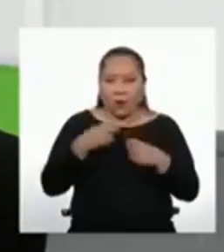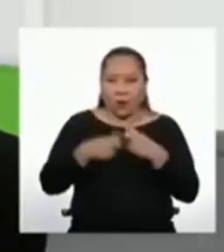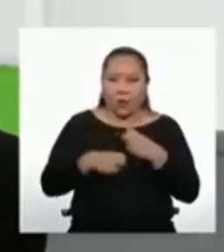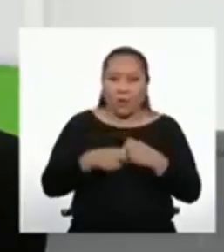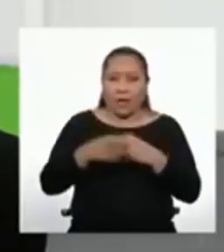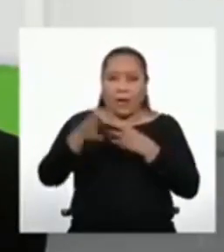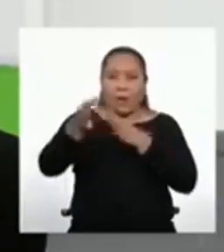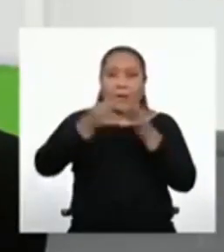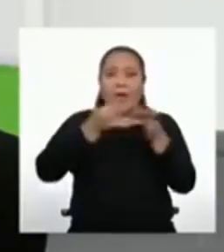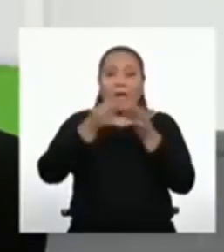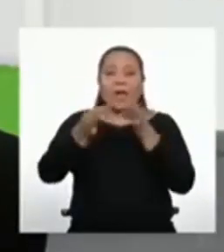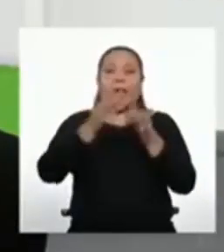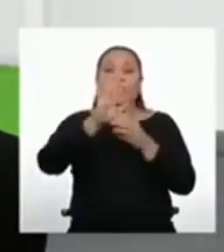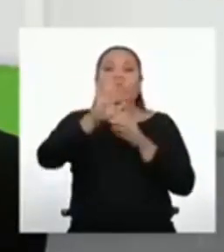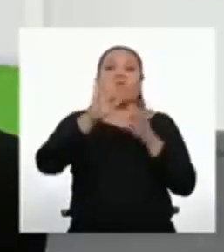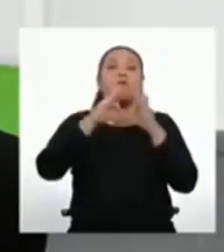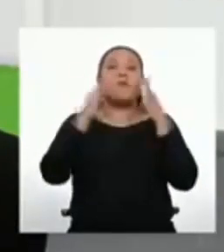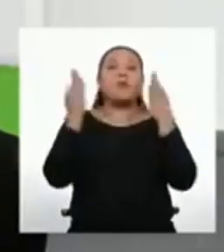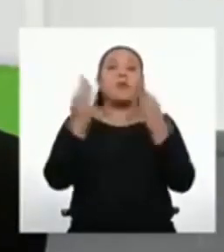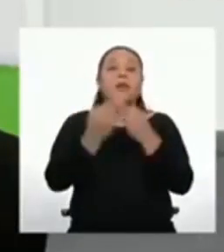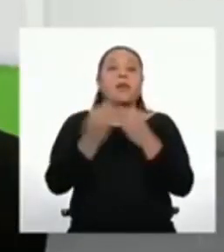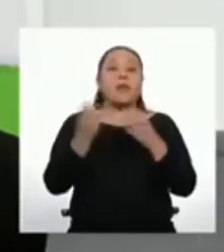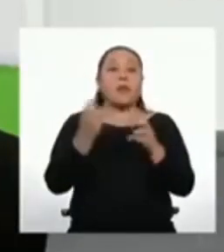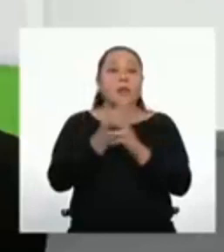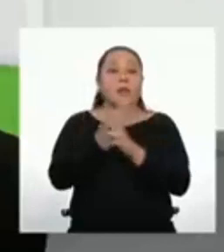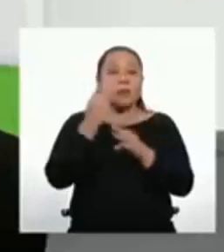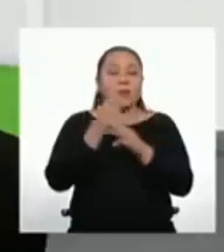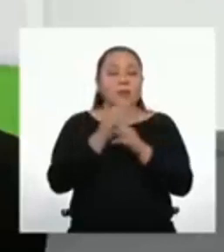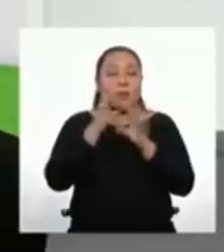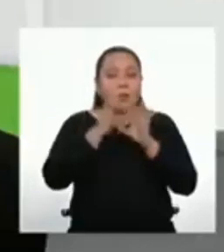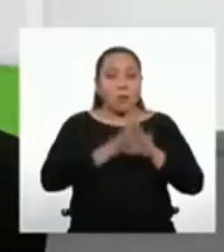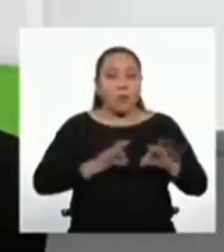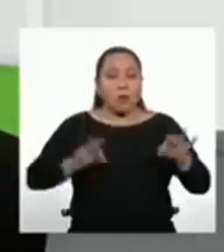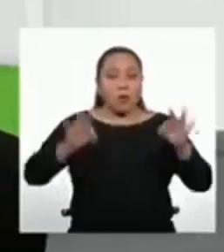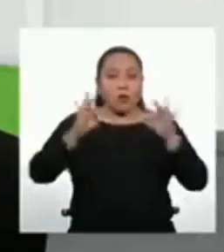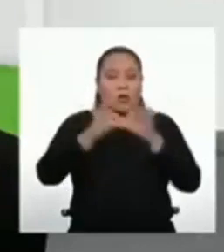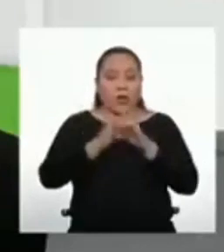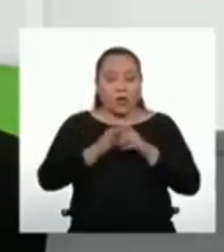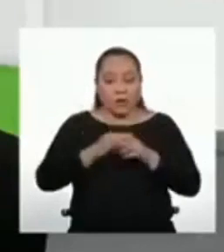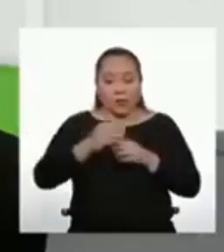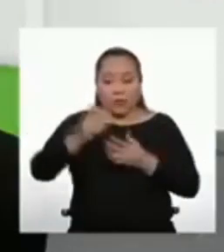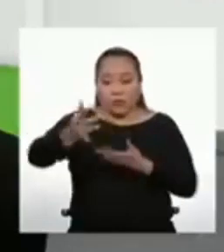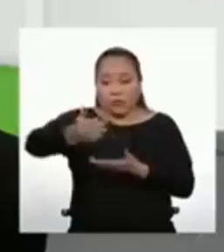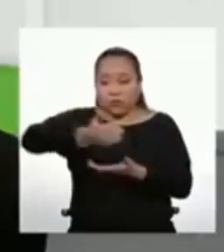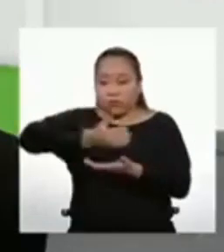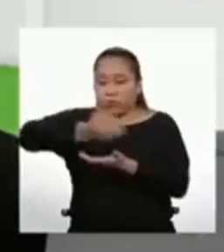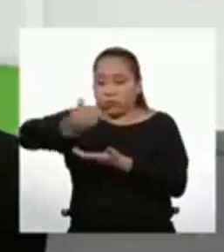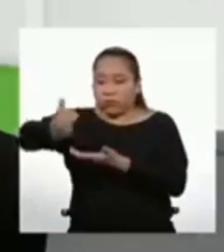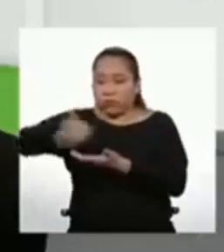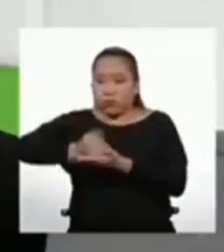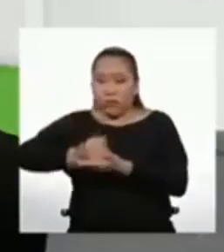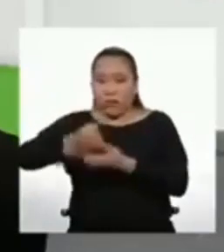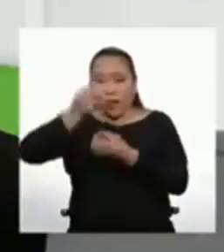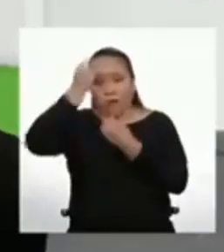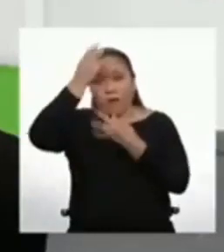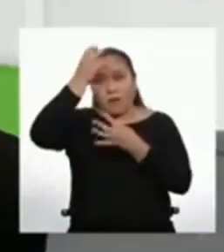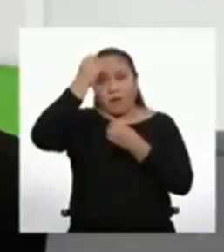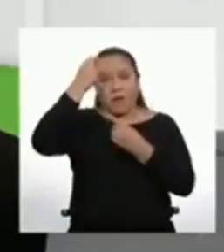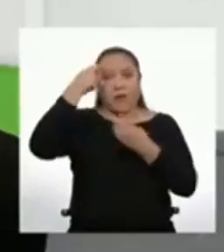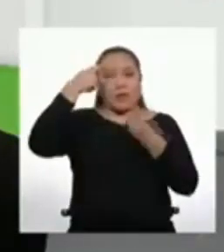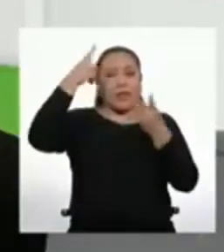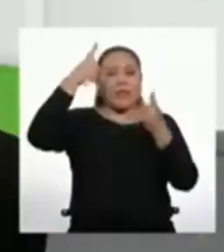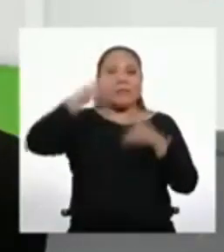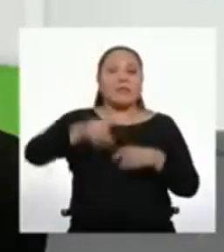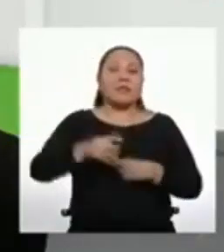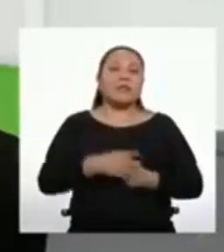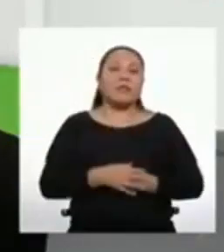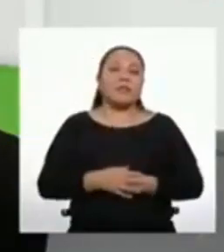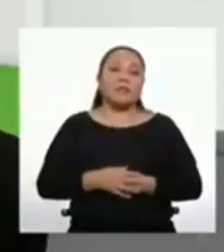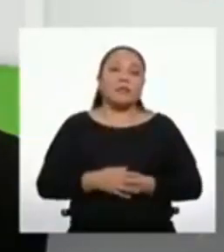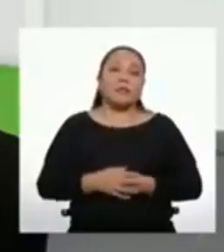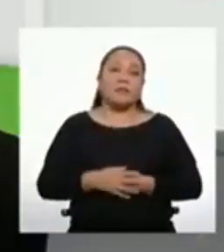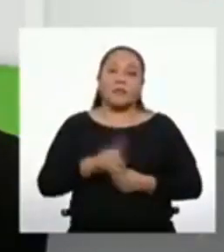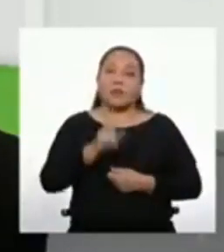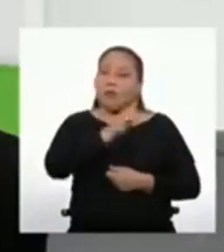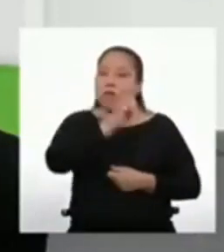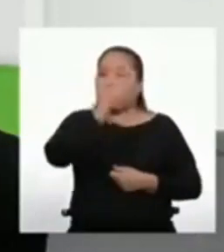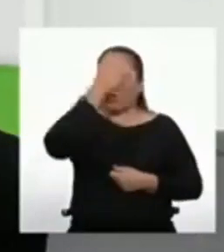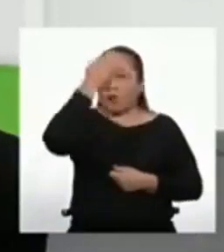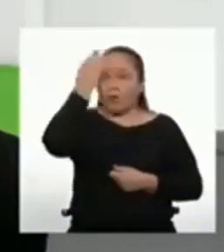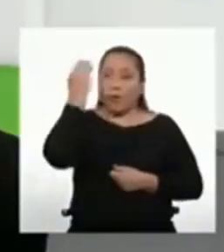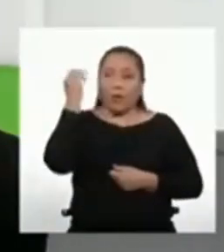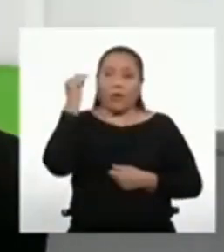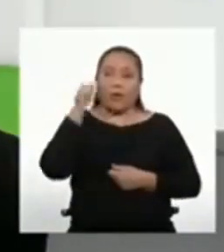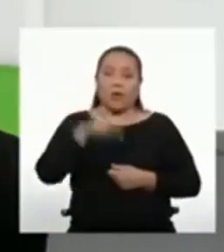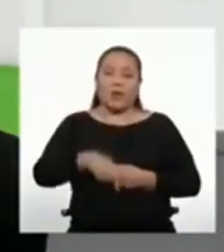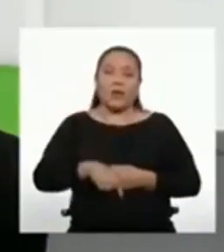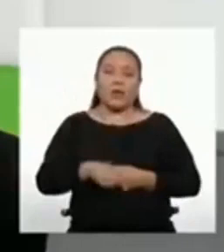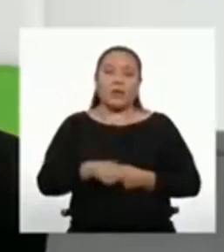familia que la matemática es importante para obtener información y para tomar decisiones. Tampoco olviden,